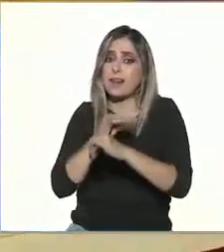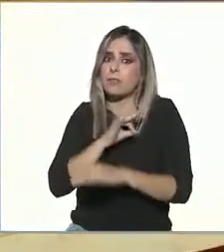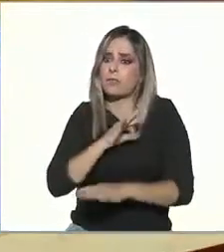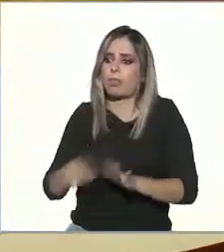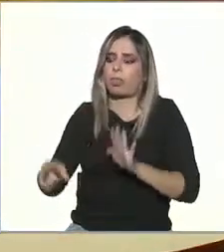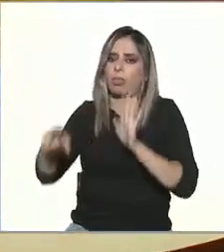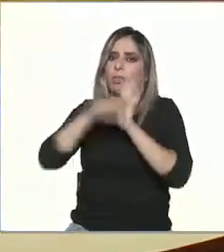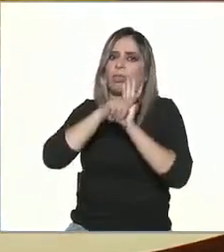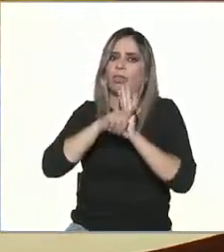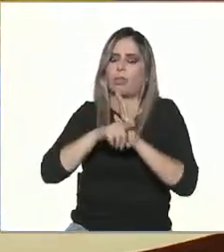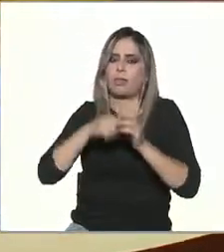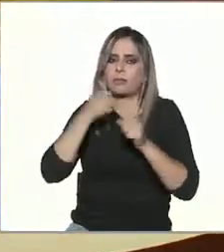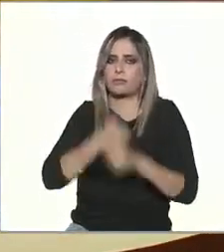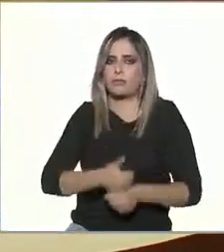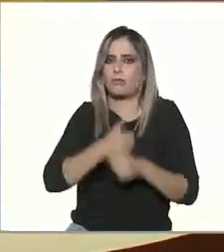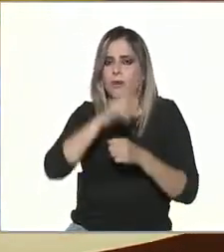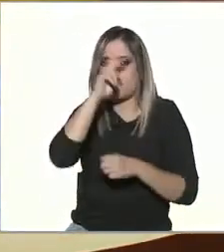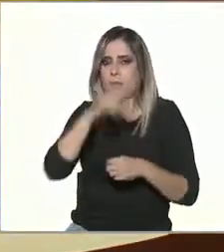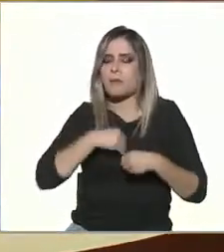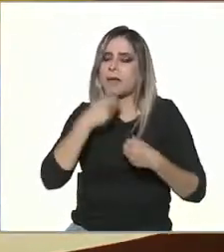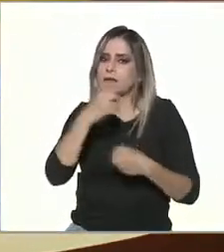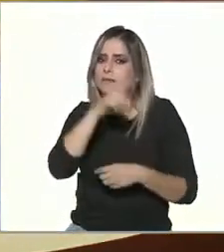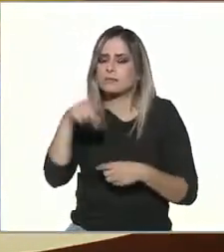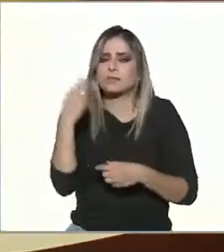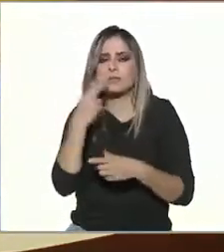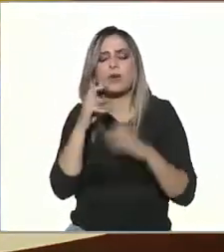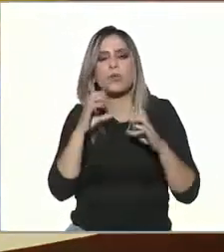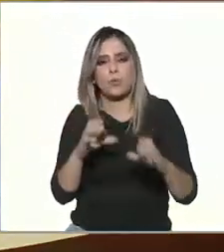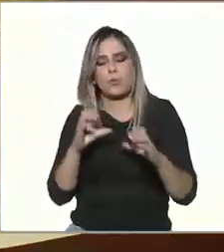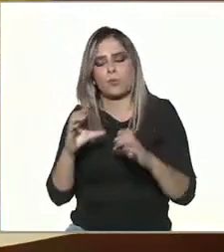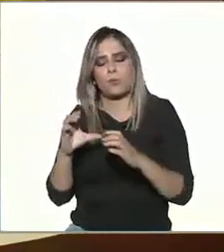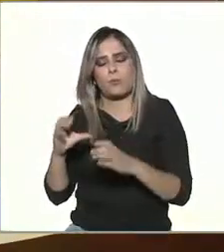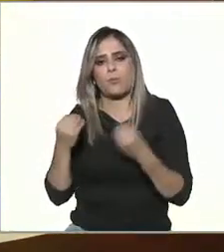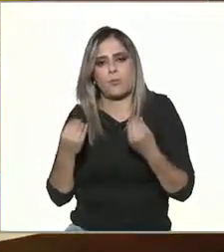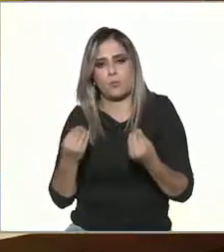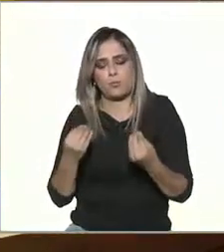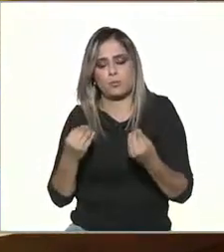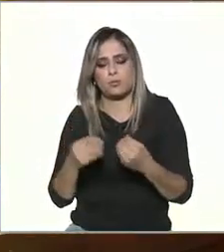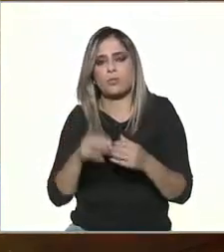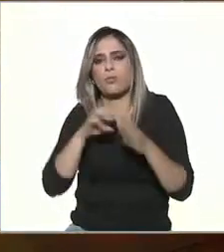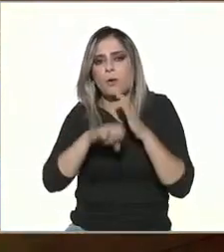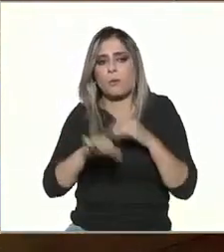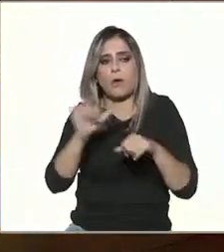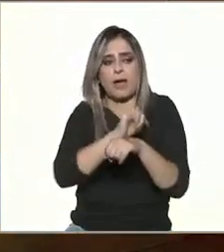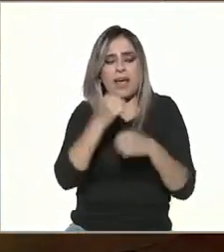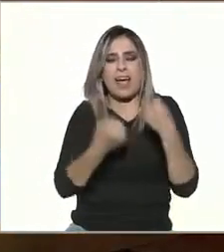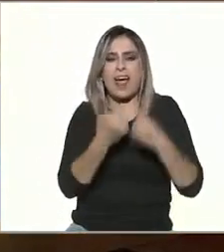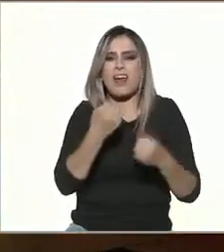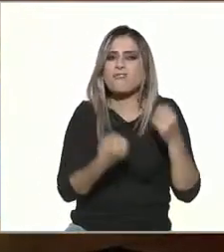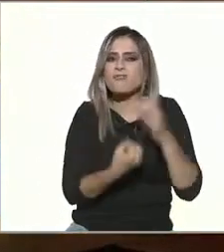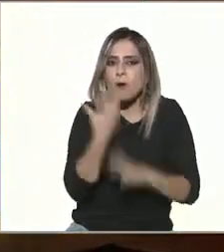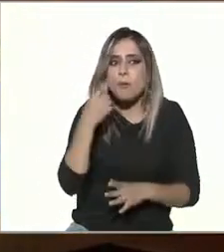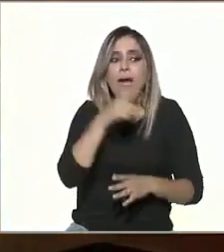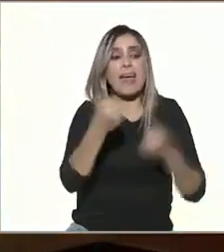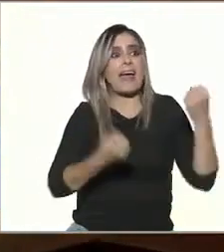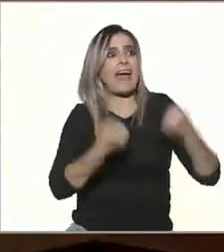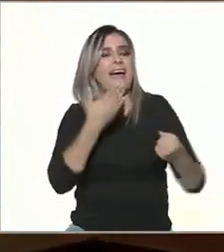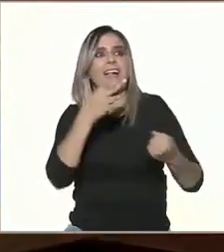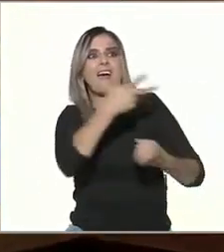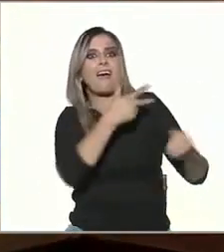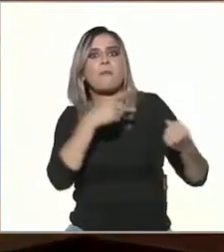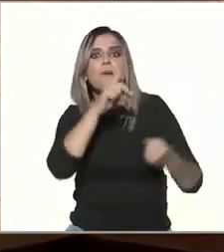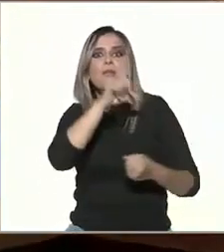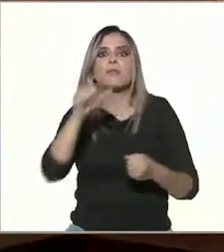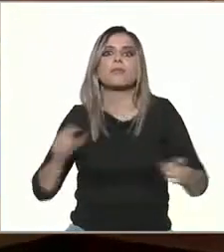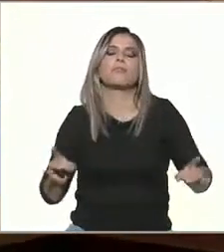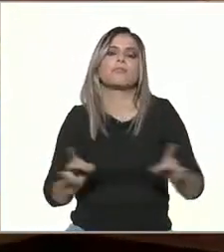condiciones de vida y eso es como cuando no sé los automóviles llegaron pues también ocasionó muchos problemas